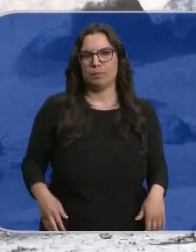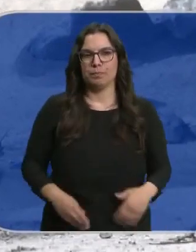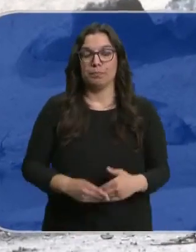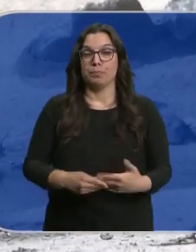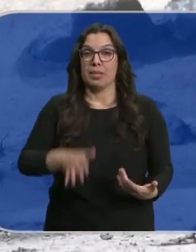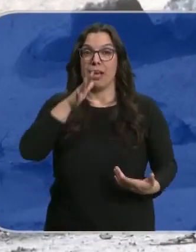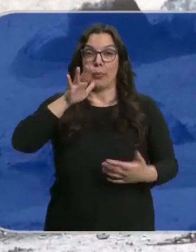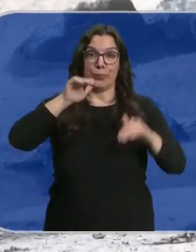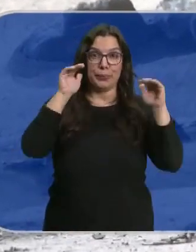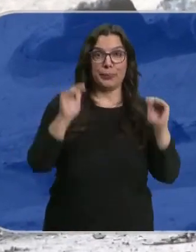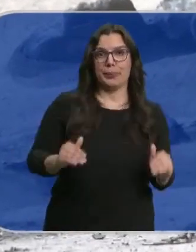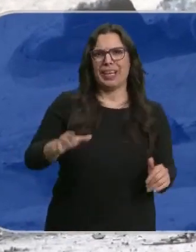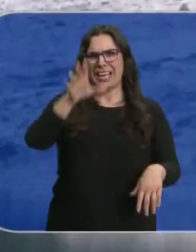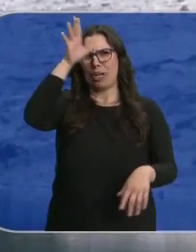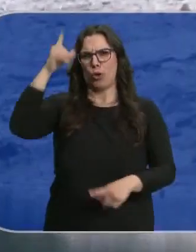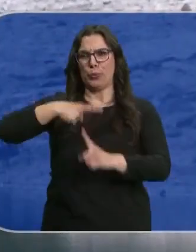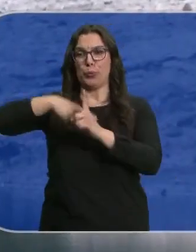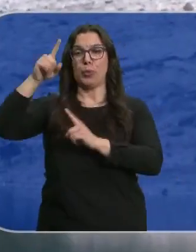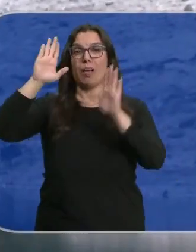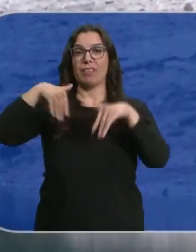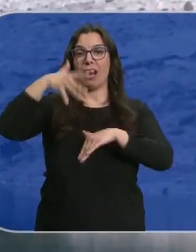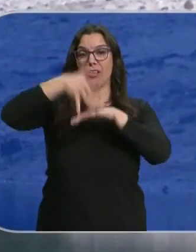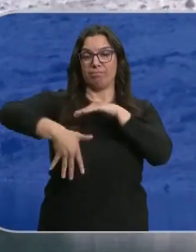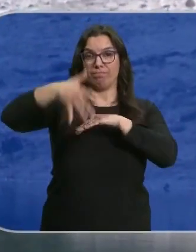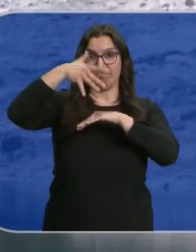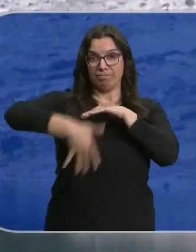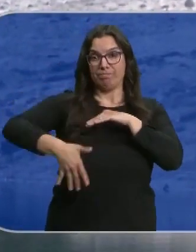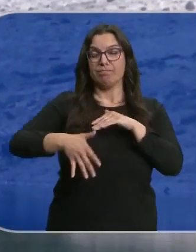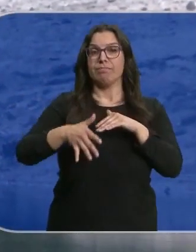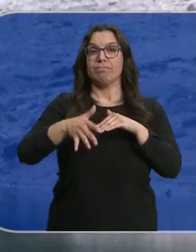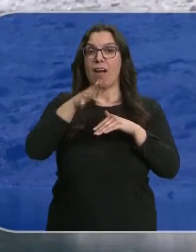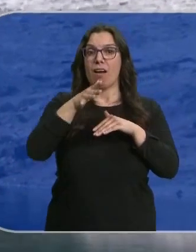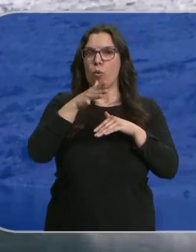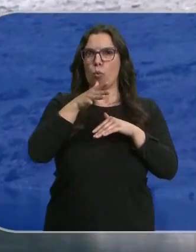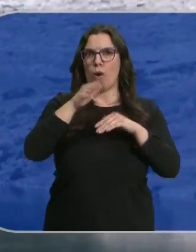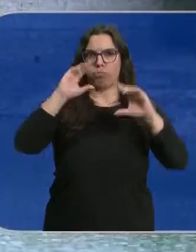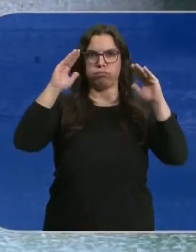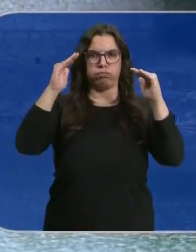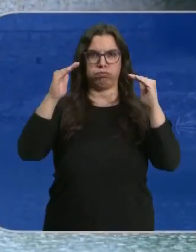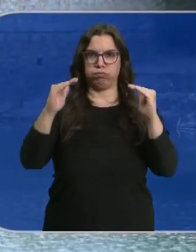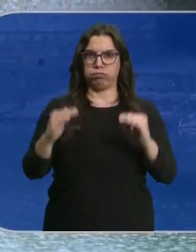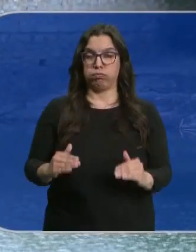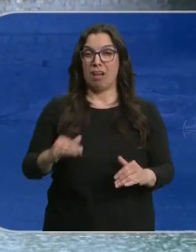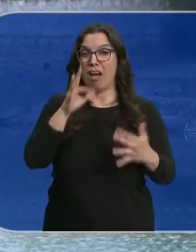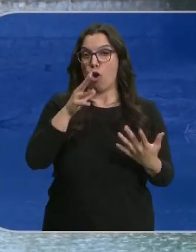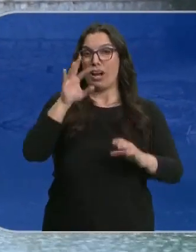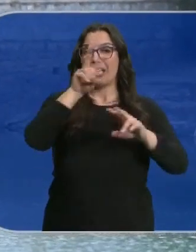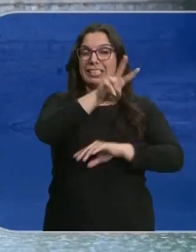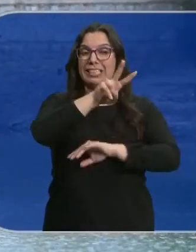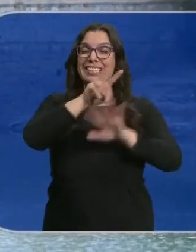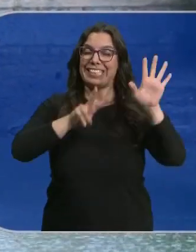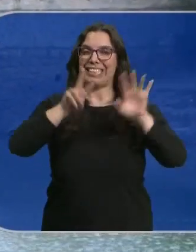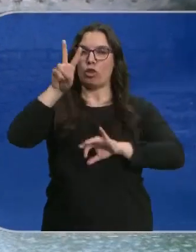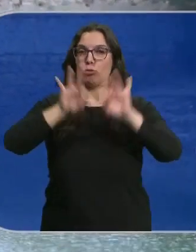Esa falta de lluvia y ese exceso de calor han hecho que los embalses de la Confederación Hidrográfica del Duero sigan perdiendo volumen. Están al 72%,